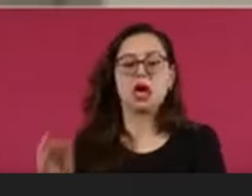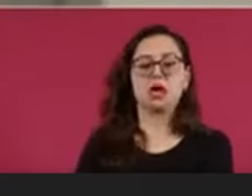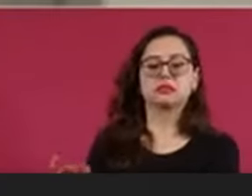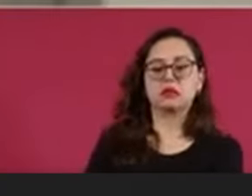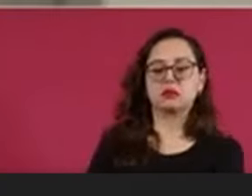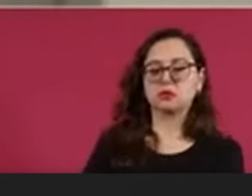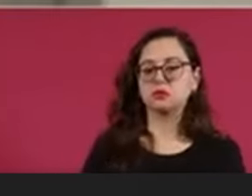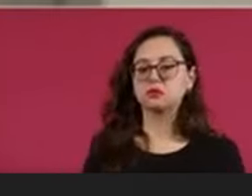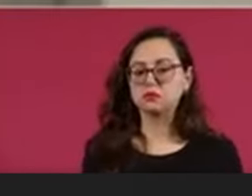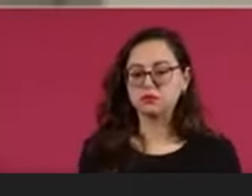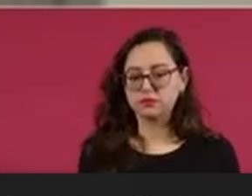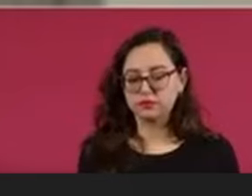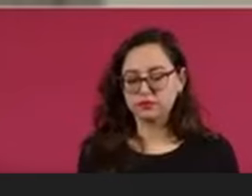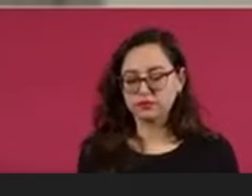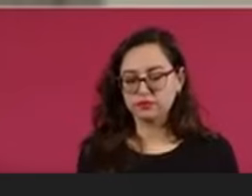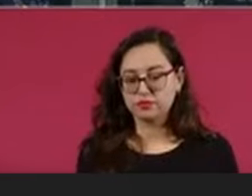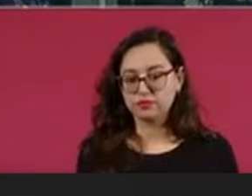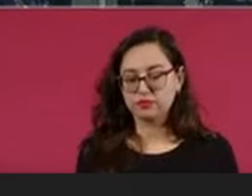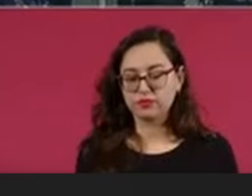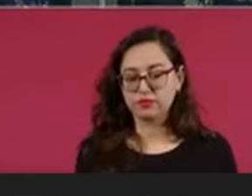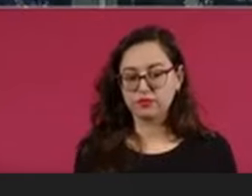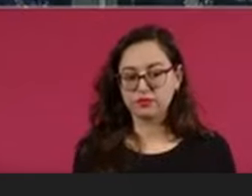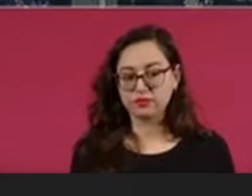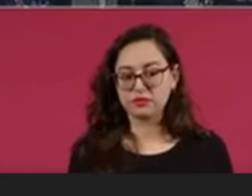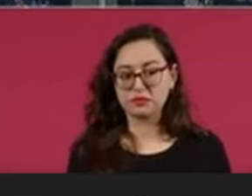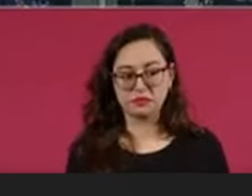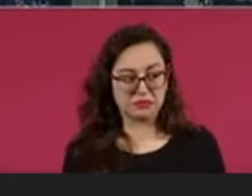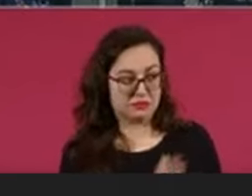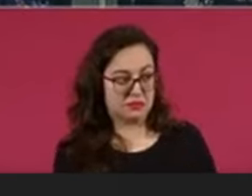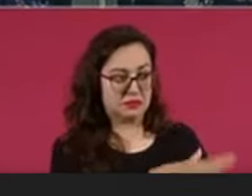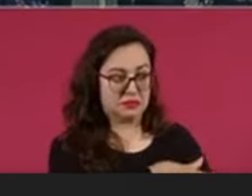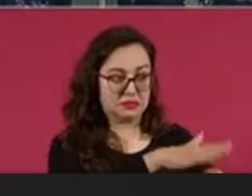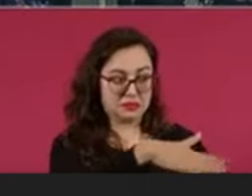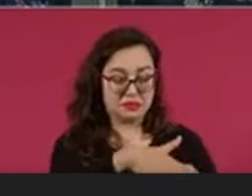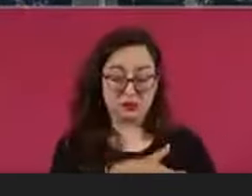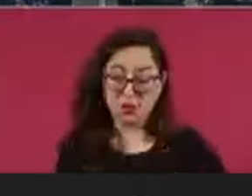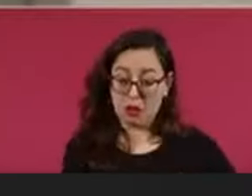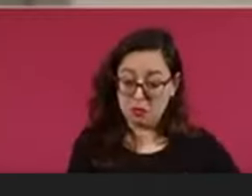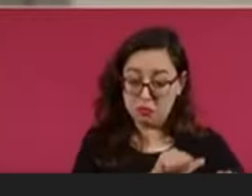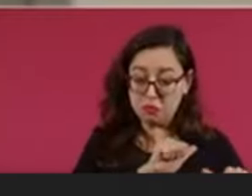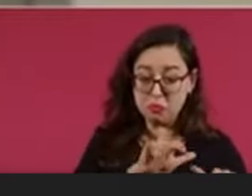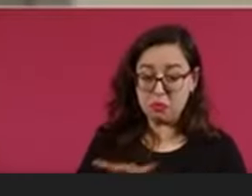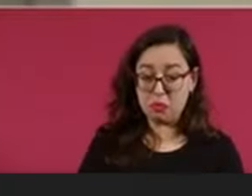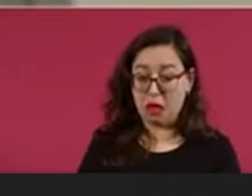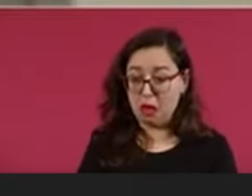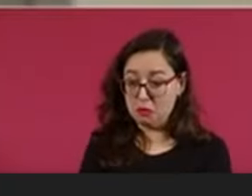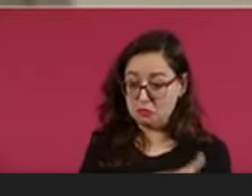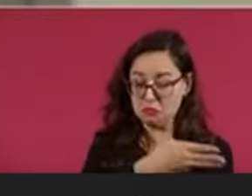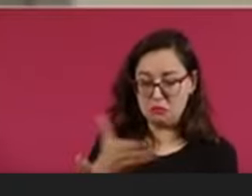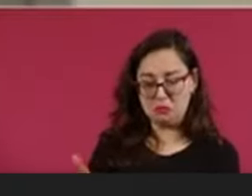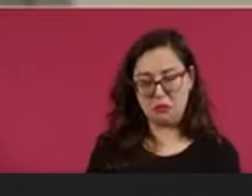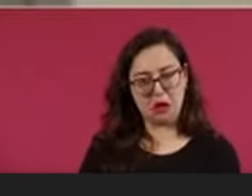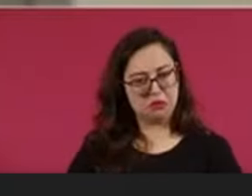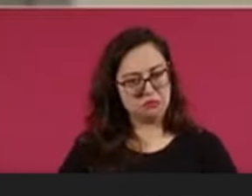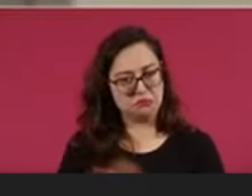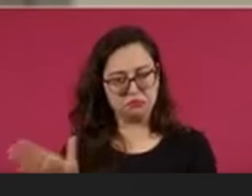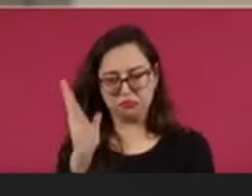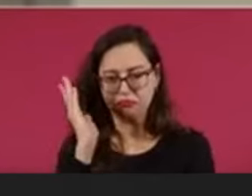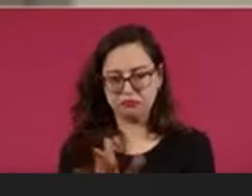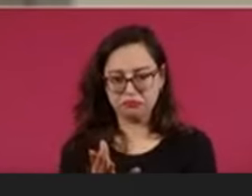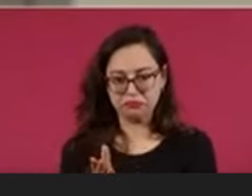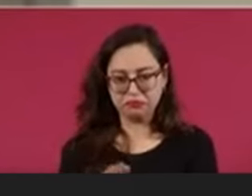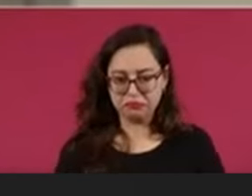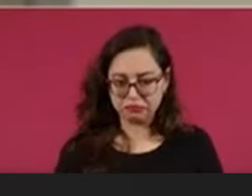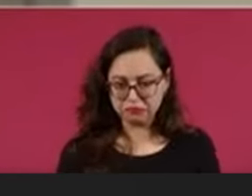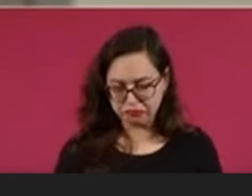y no convocar a más movilizaciones,